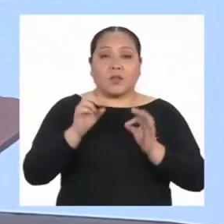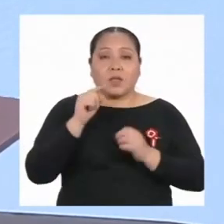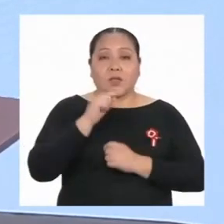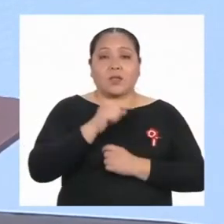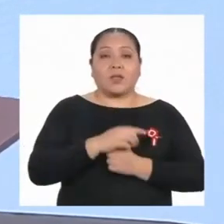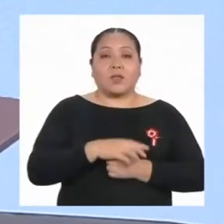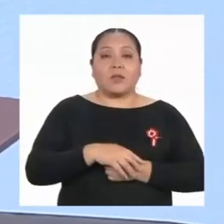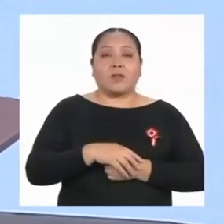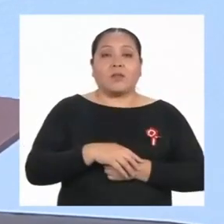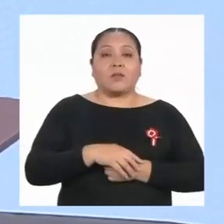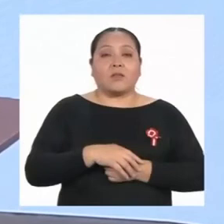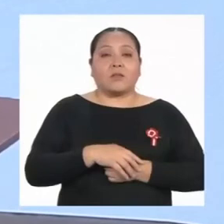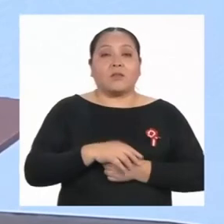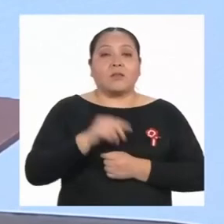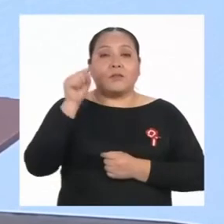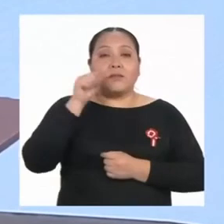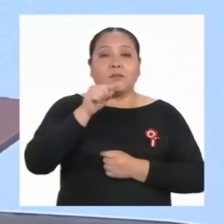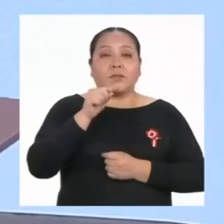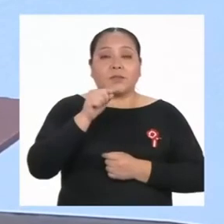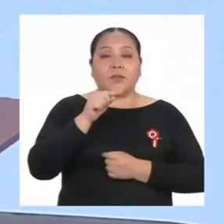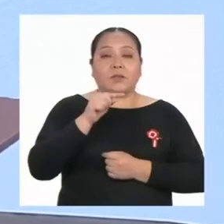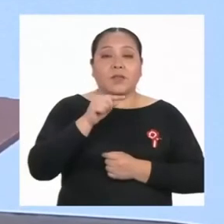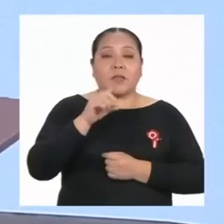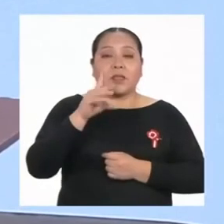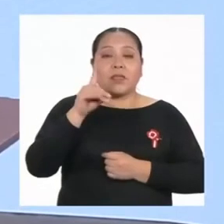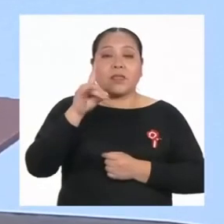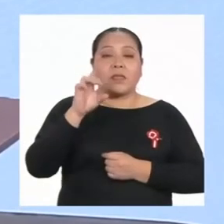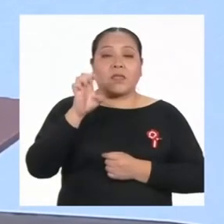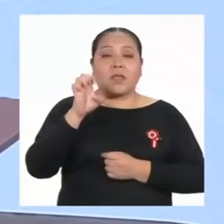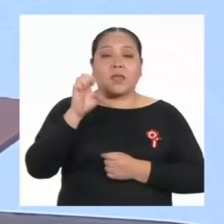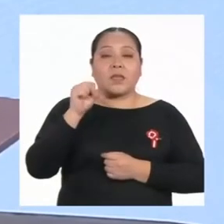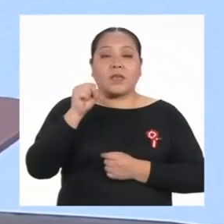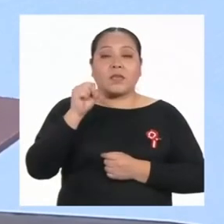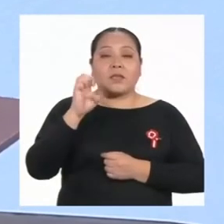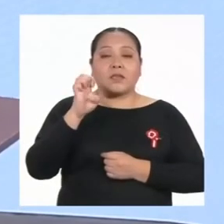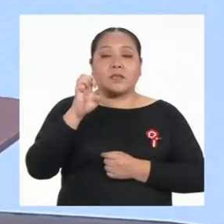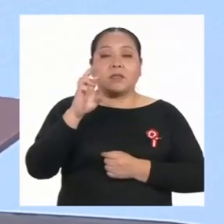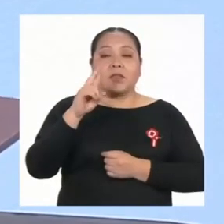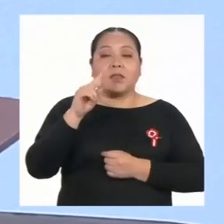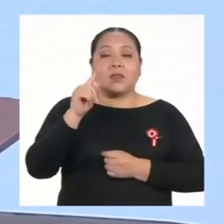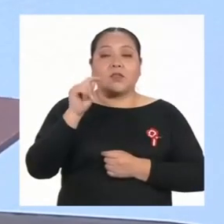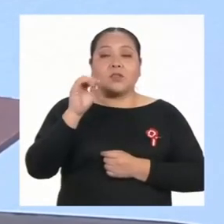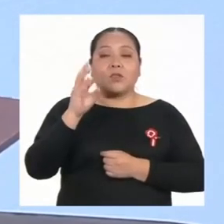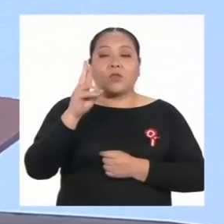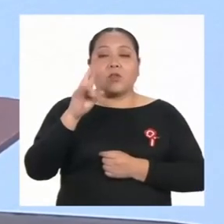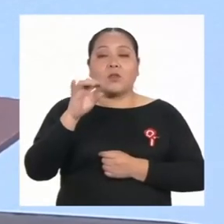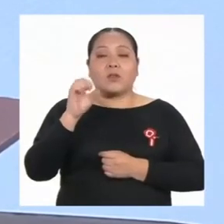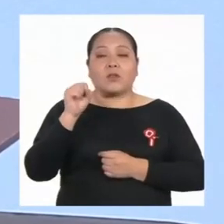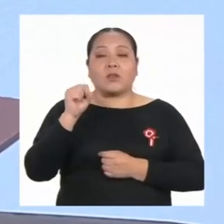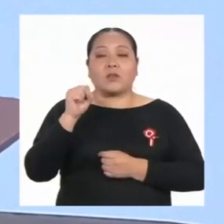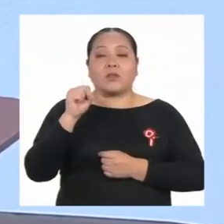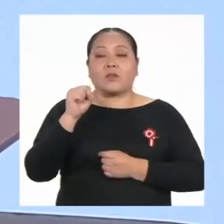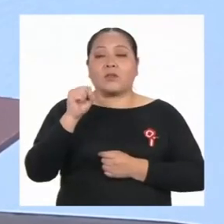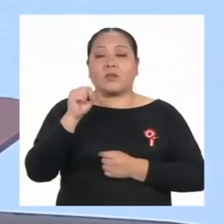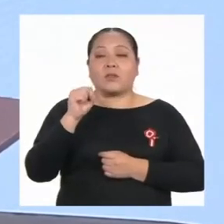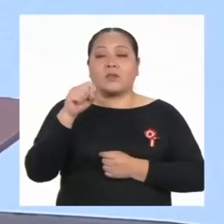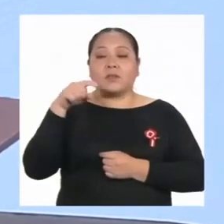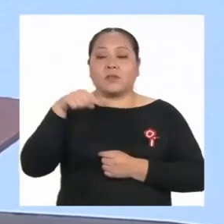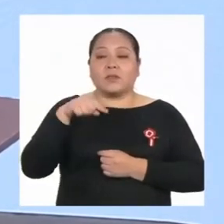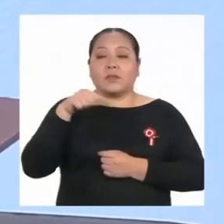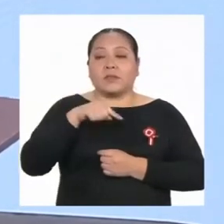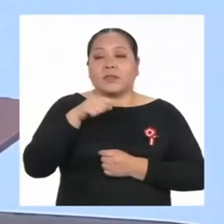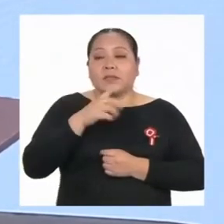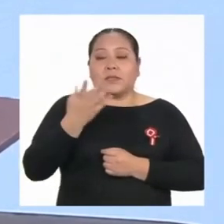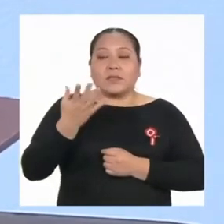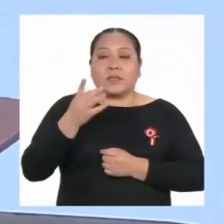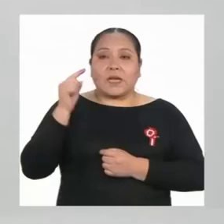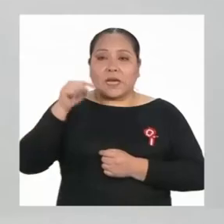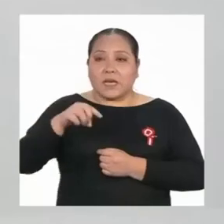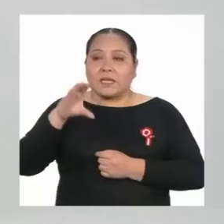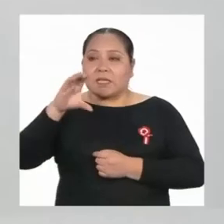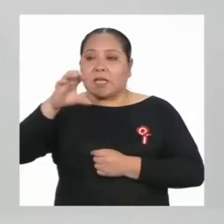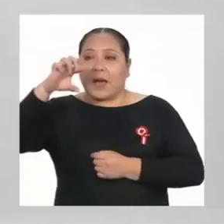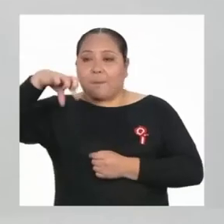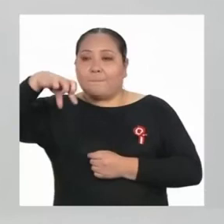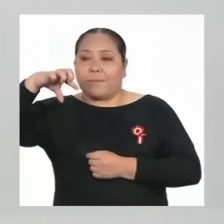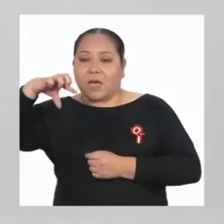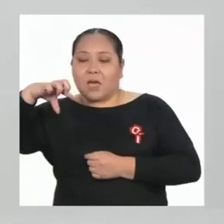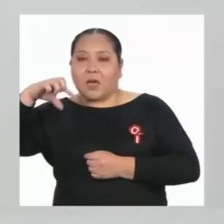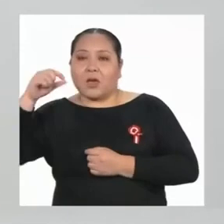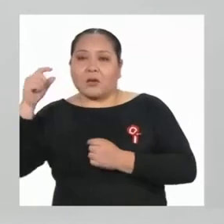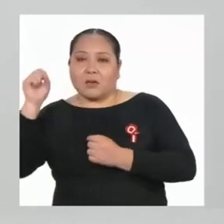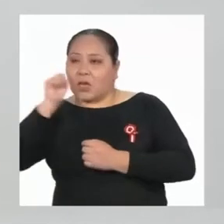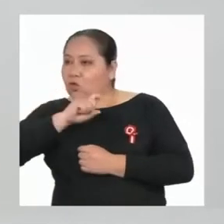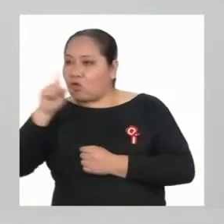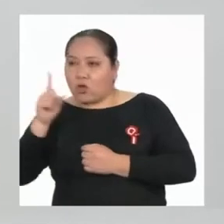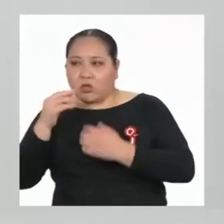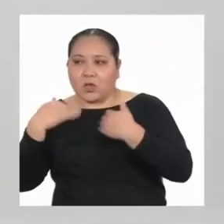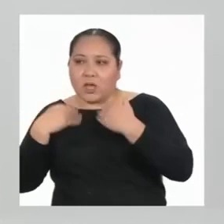que los desertores CP sin colegio representan un mayor porcentaje que los CP con colegio. Si te